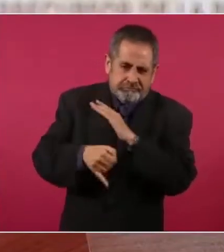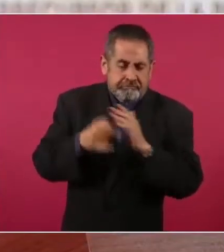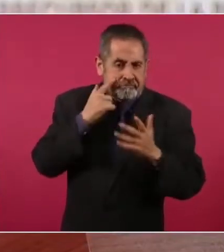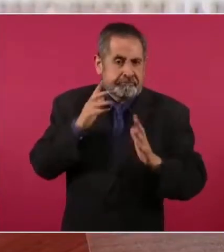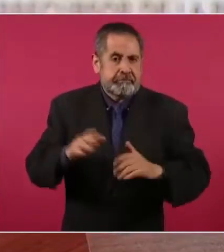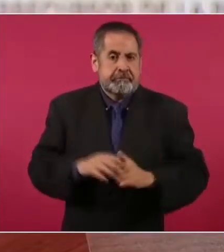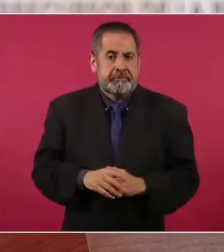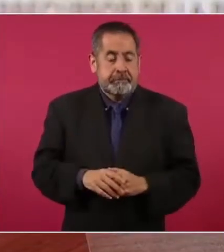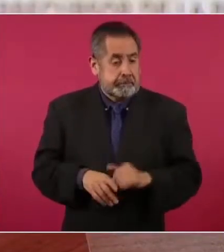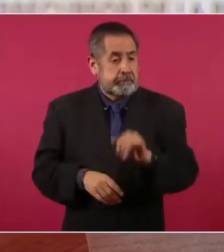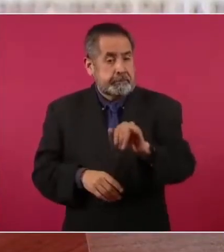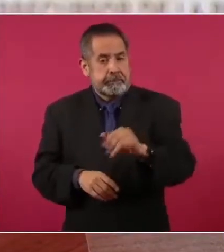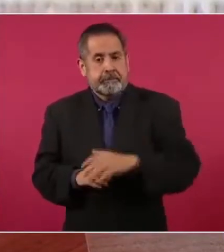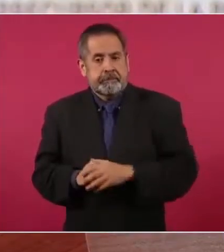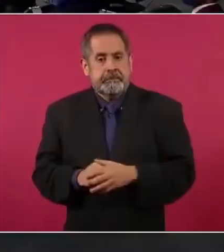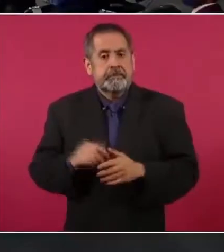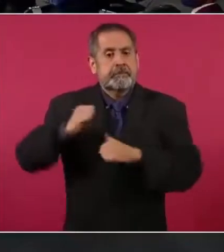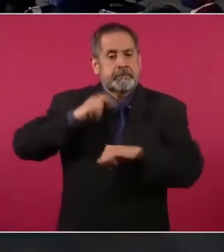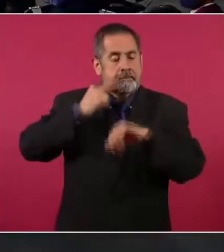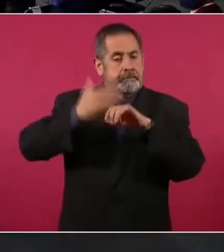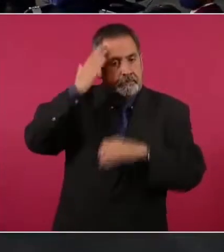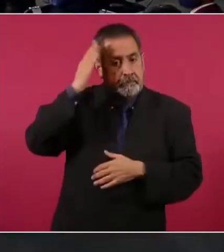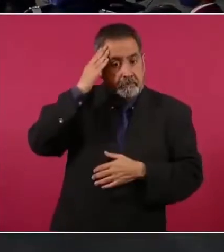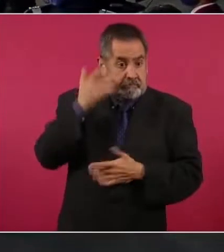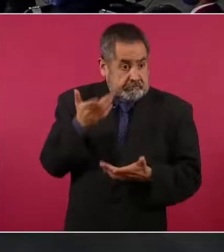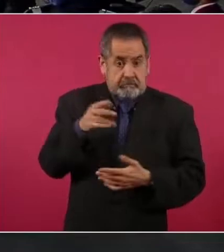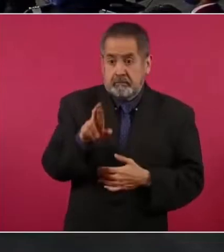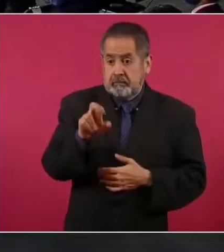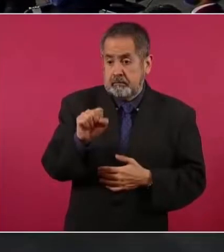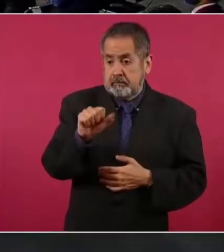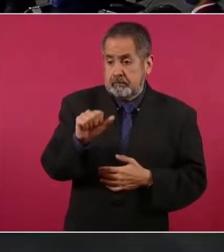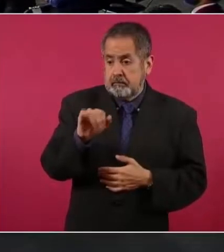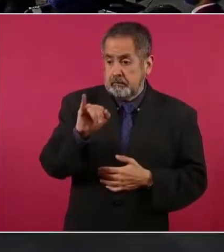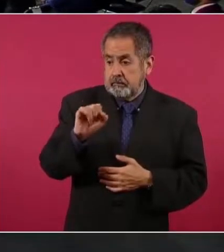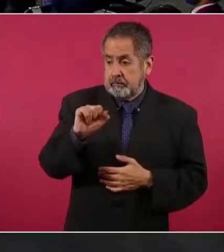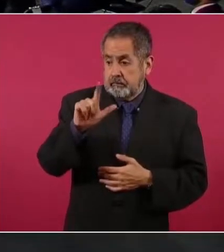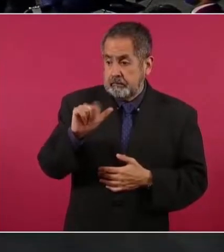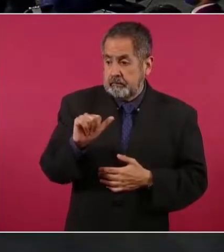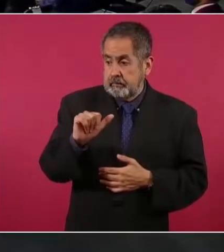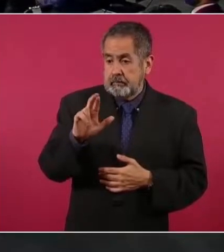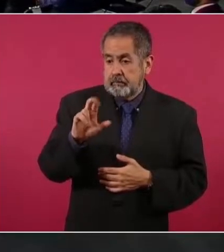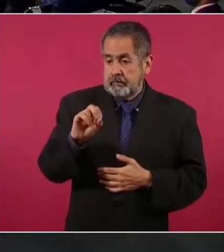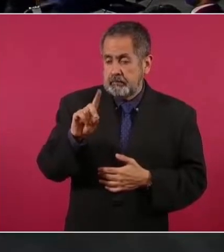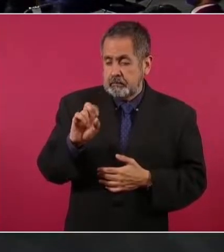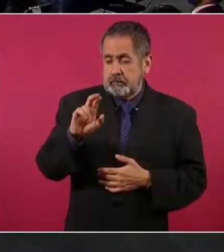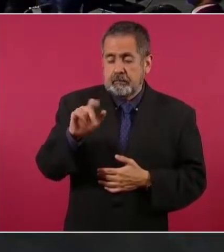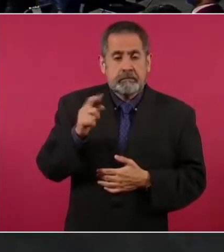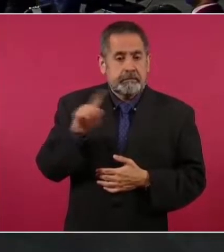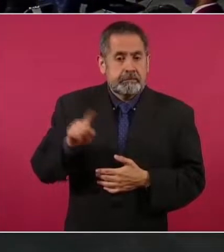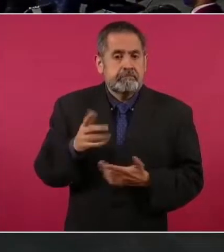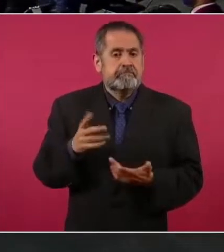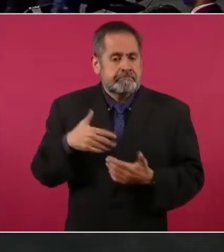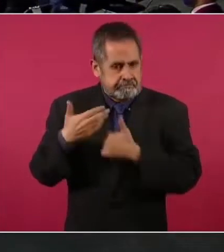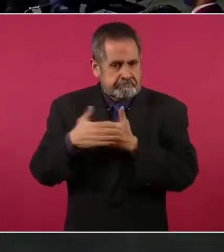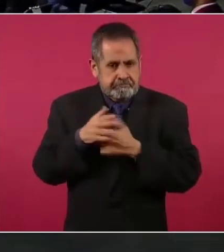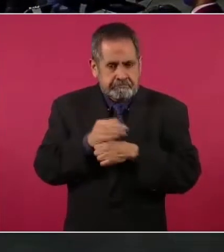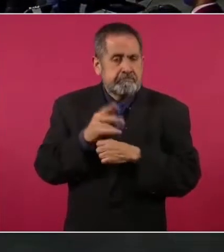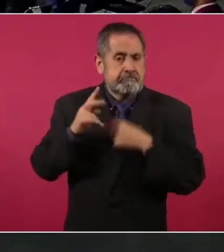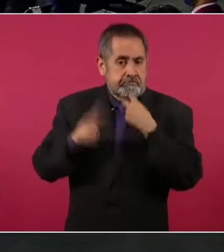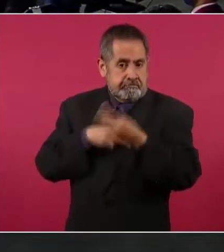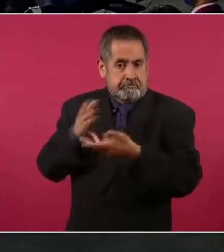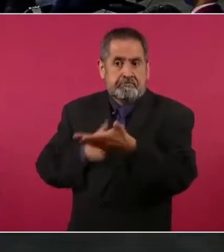Sí, la encabeza Rosa Isela Rodríguez. Y vamos a ir allá.